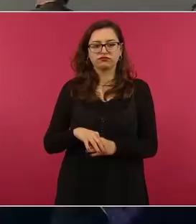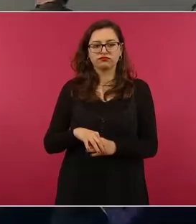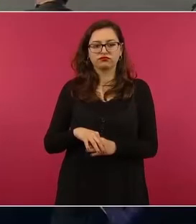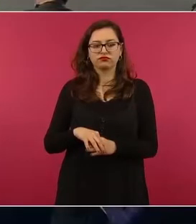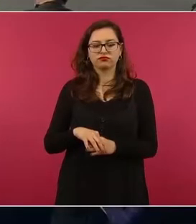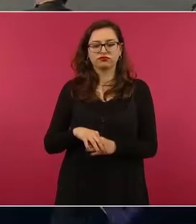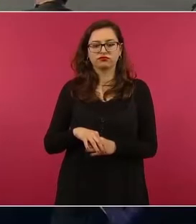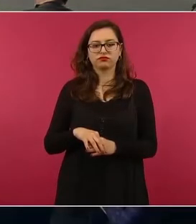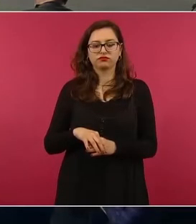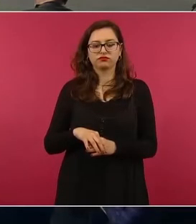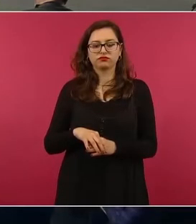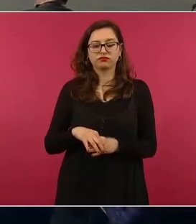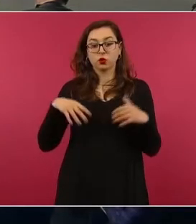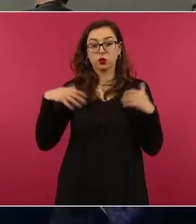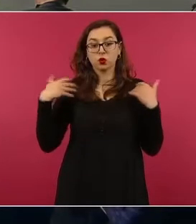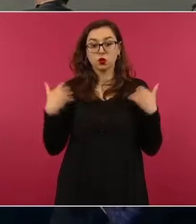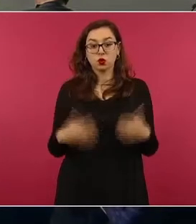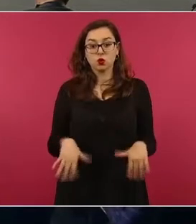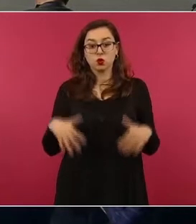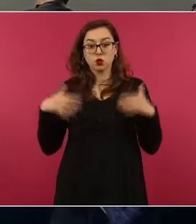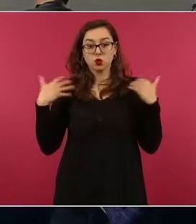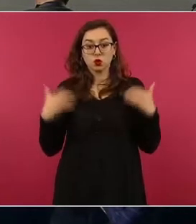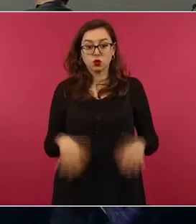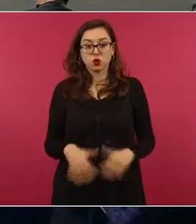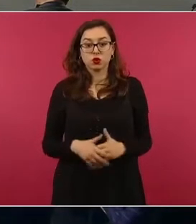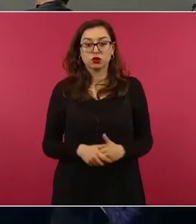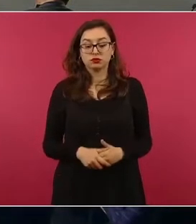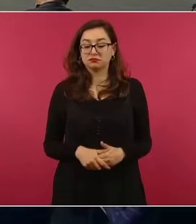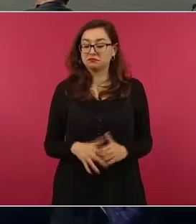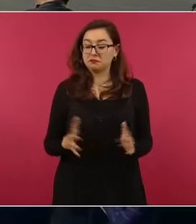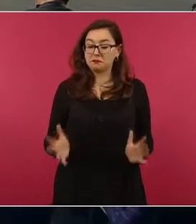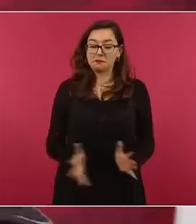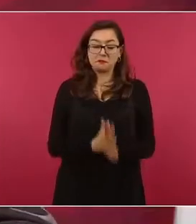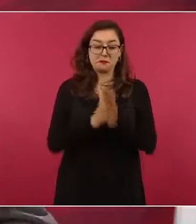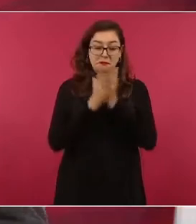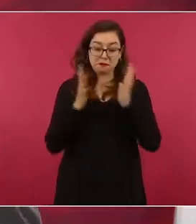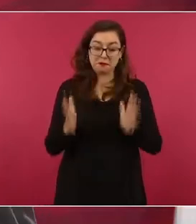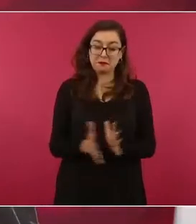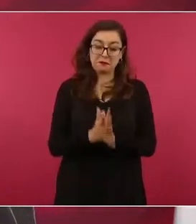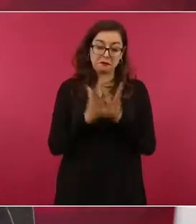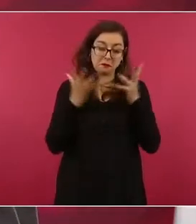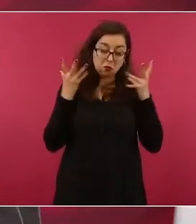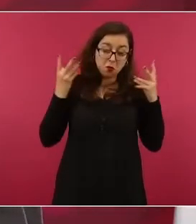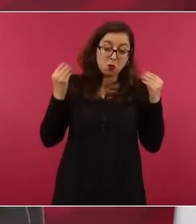Y fue el estado donde hubo más participación ciudadana.